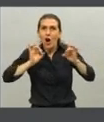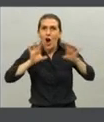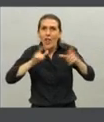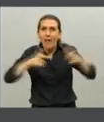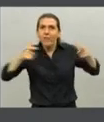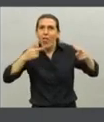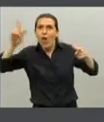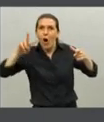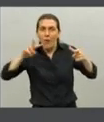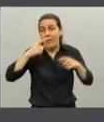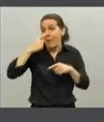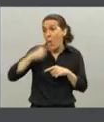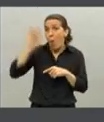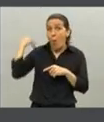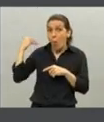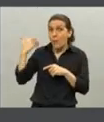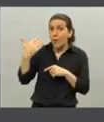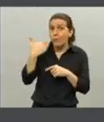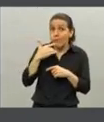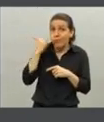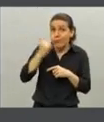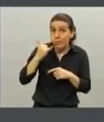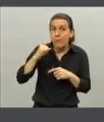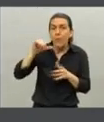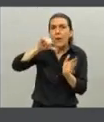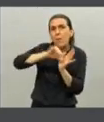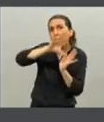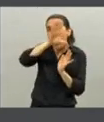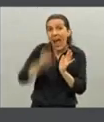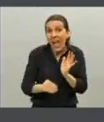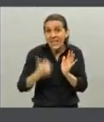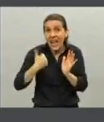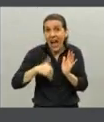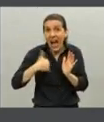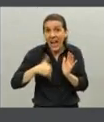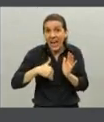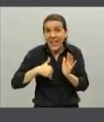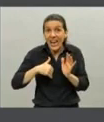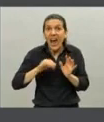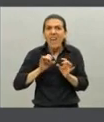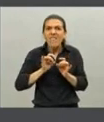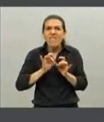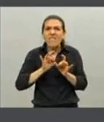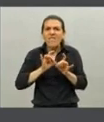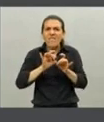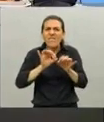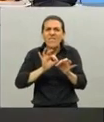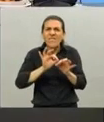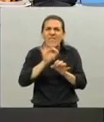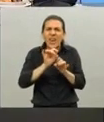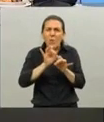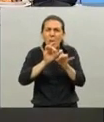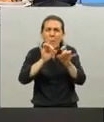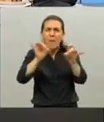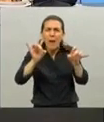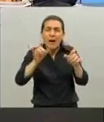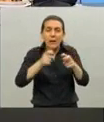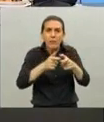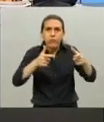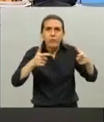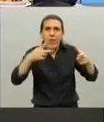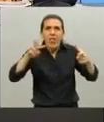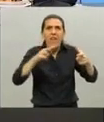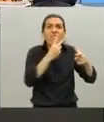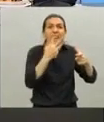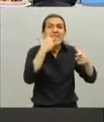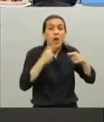La última vez que hablamos, en el país, el virus se multiplicaba, se duplicaba cada 25 días.